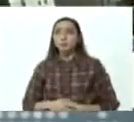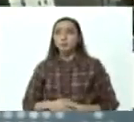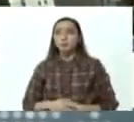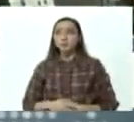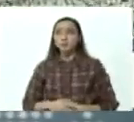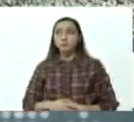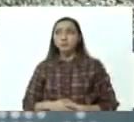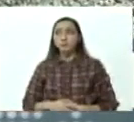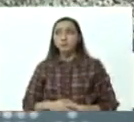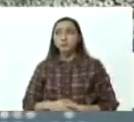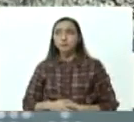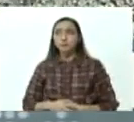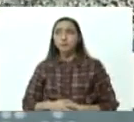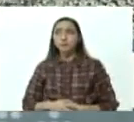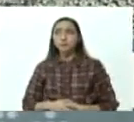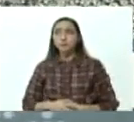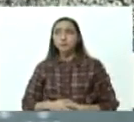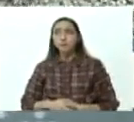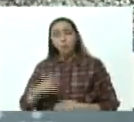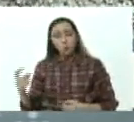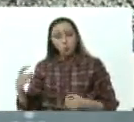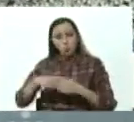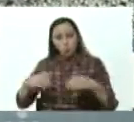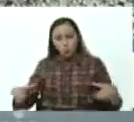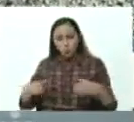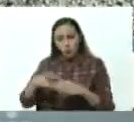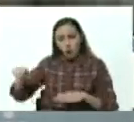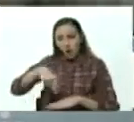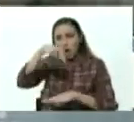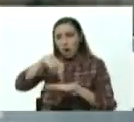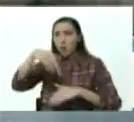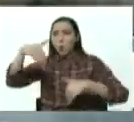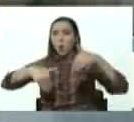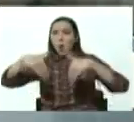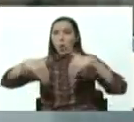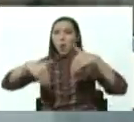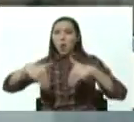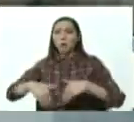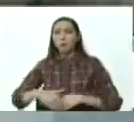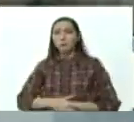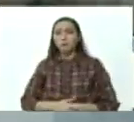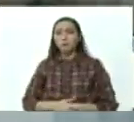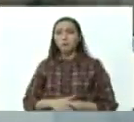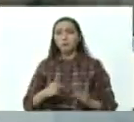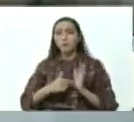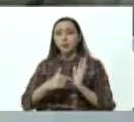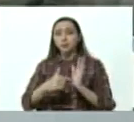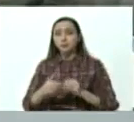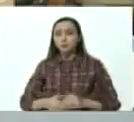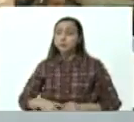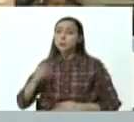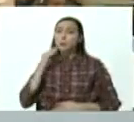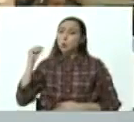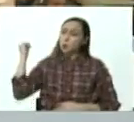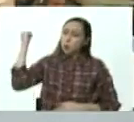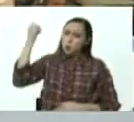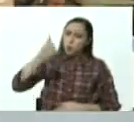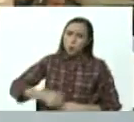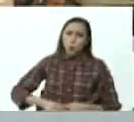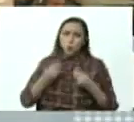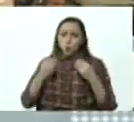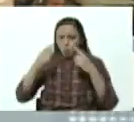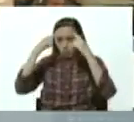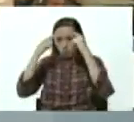Y además miembro de la Junta Nacional Electoral, con muchísima experiencia, trayectoria,